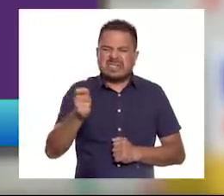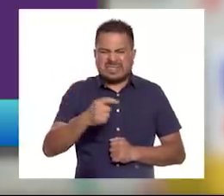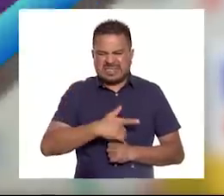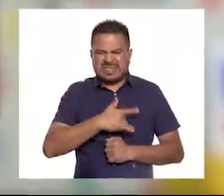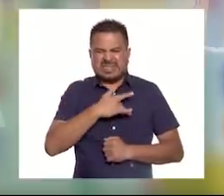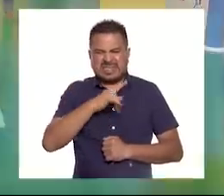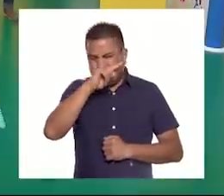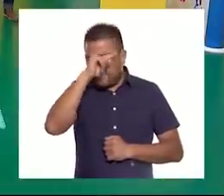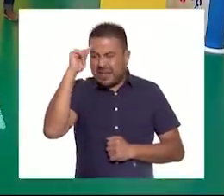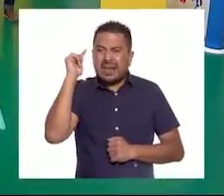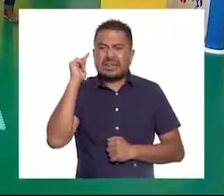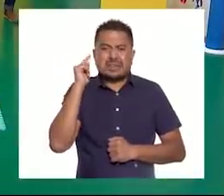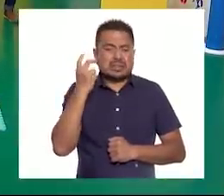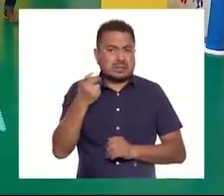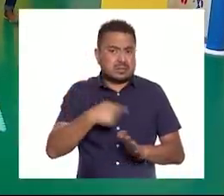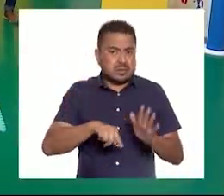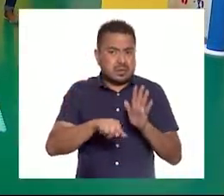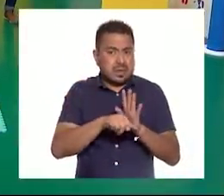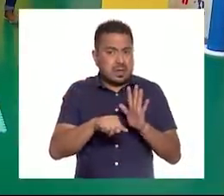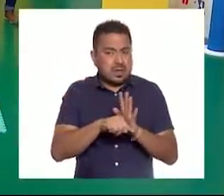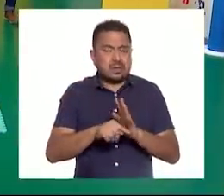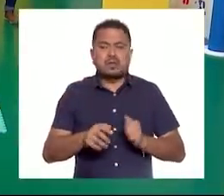significa estar fastidiado? ¿Eso es negativo?